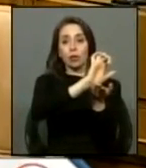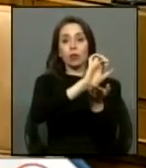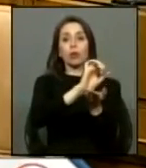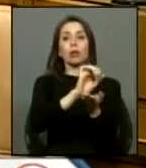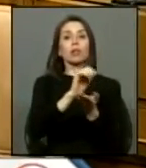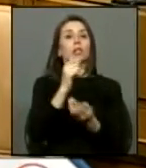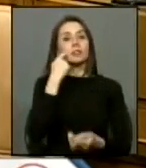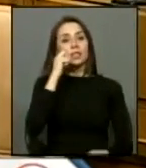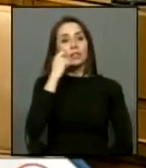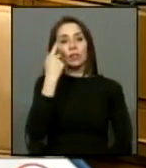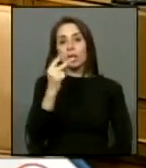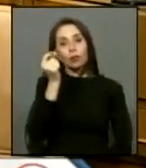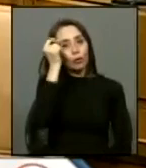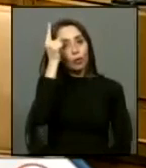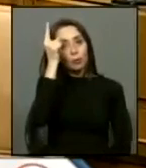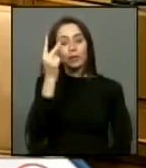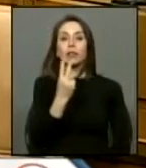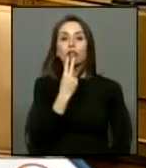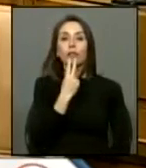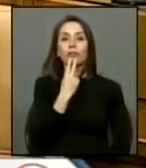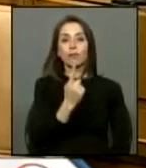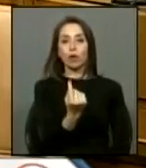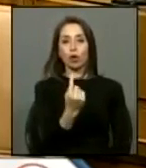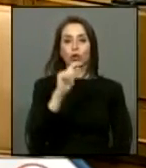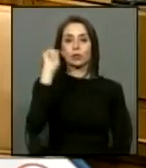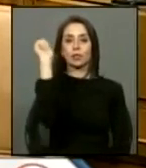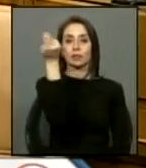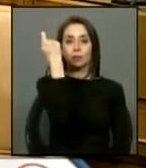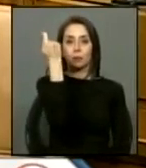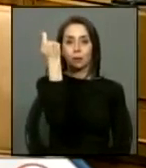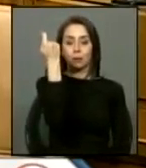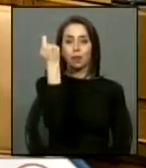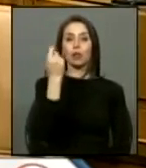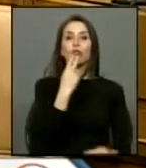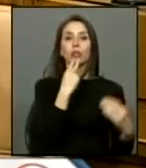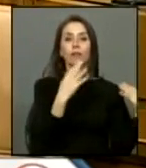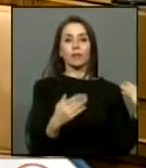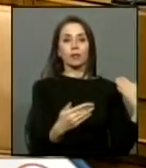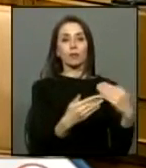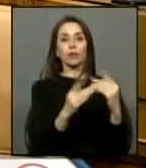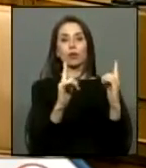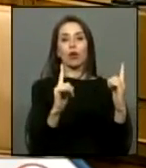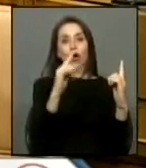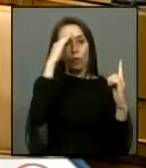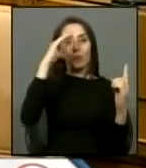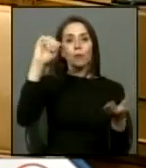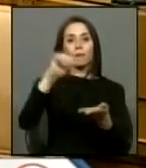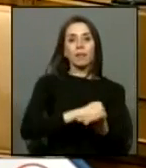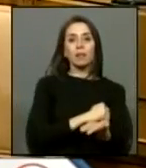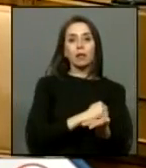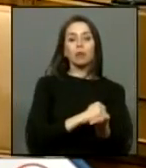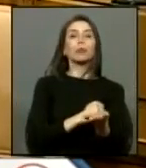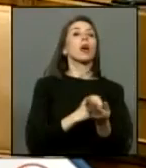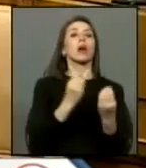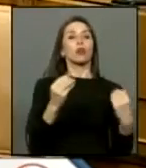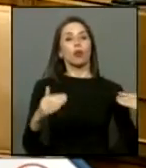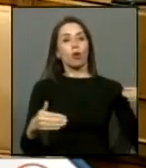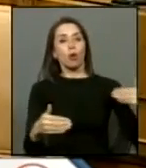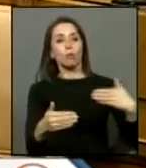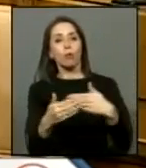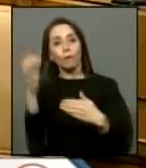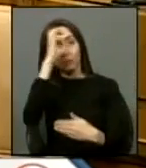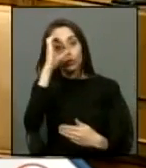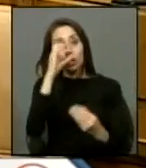entendiendo nada de lo que se vivió el once de septiembre y lo que se ha vivido en la dictadura y cuál ha sido el camino que hemos buscado